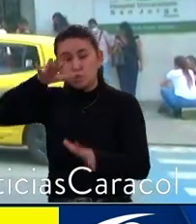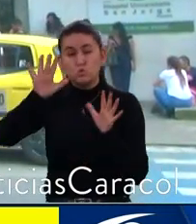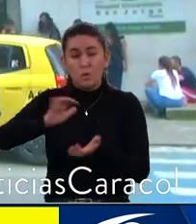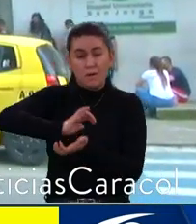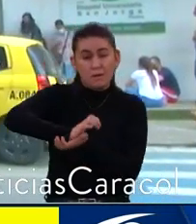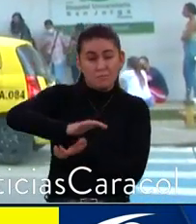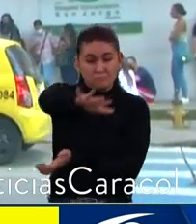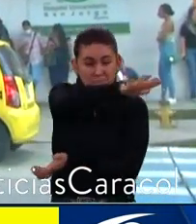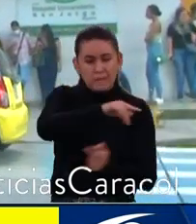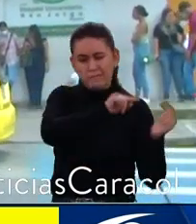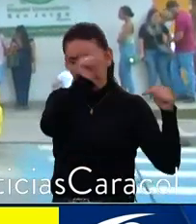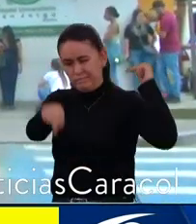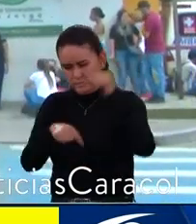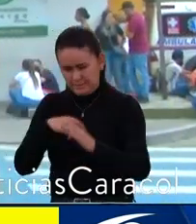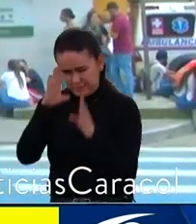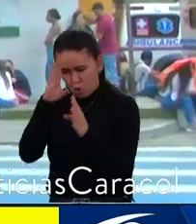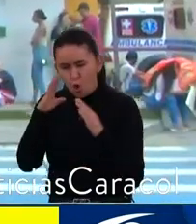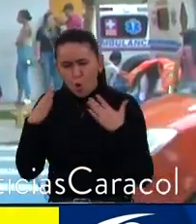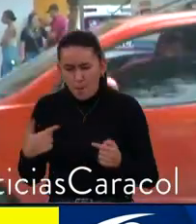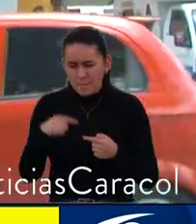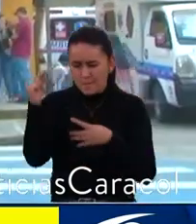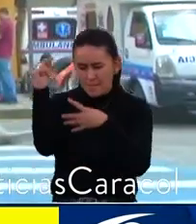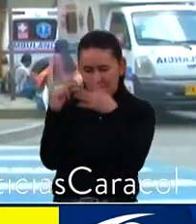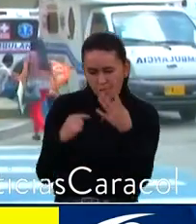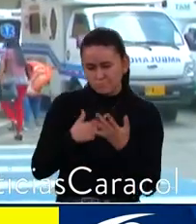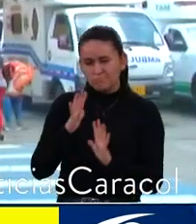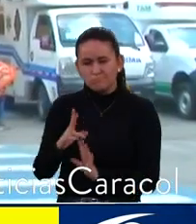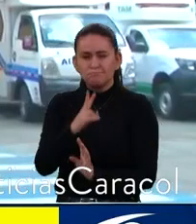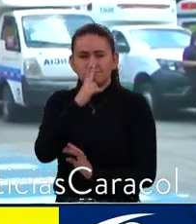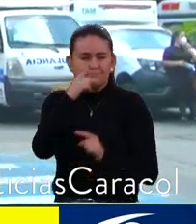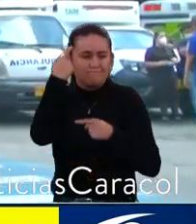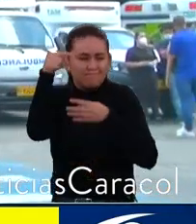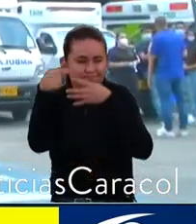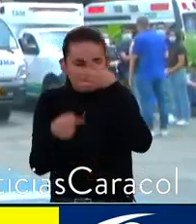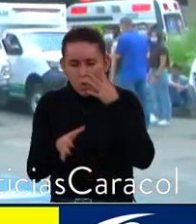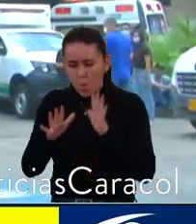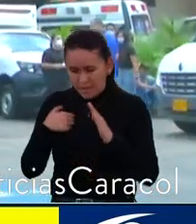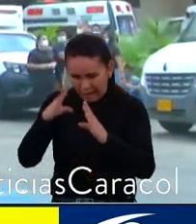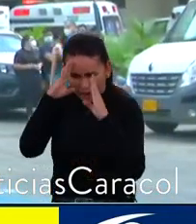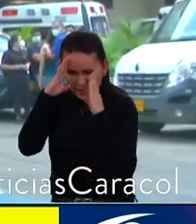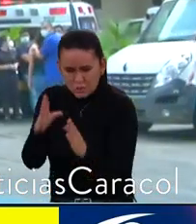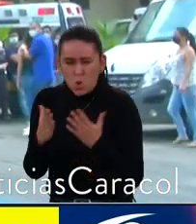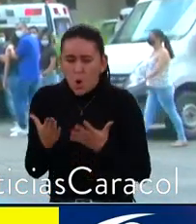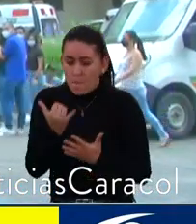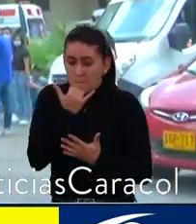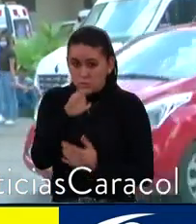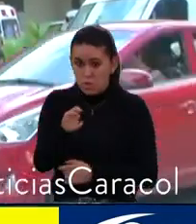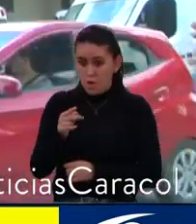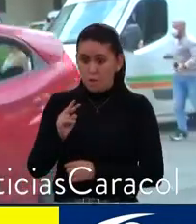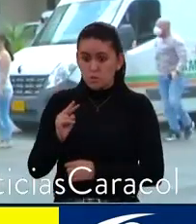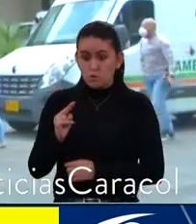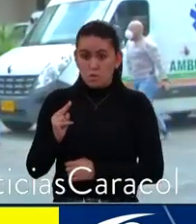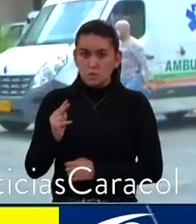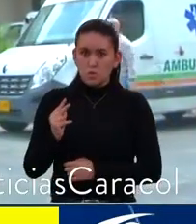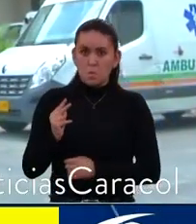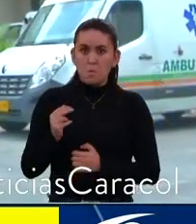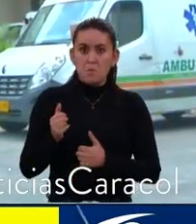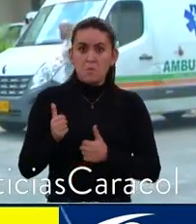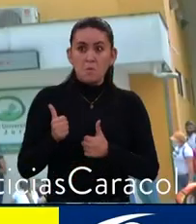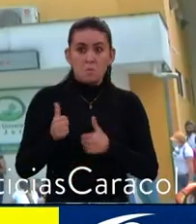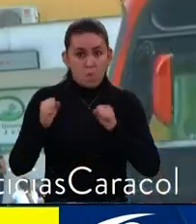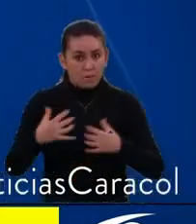determinar cuál es el tratamiento que se está haciendo, cuáles son las medidas que se están tomando y qué puede pasar si esta evolución se mantiene en las próximas horas.